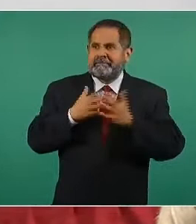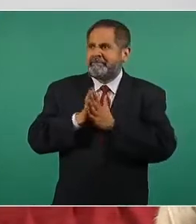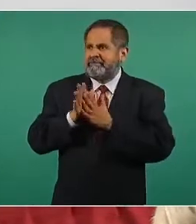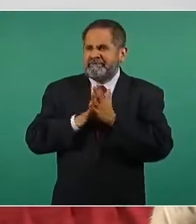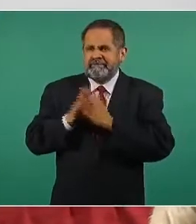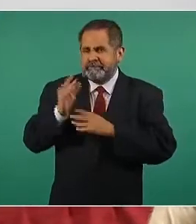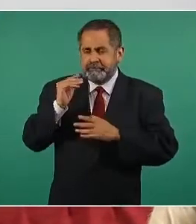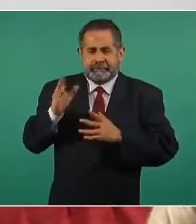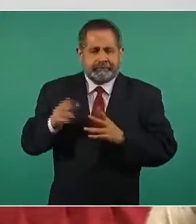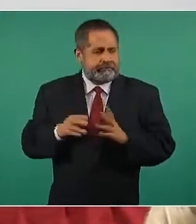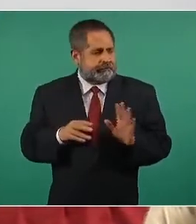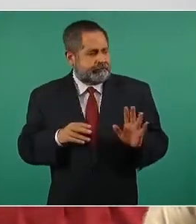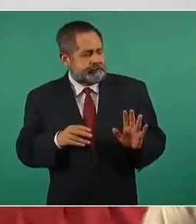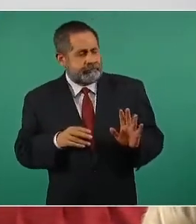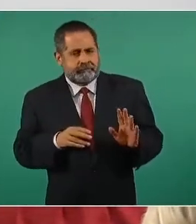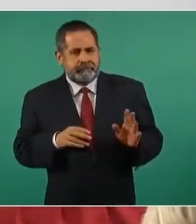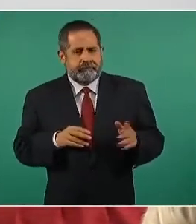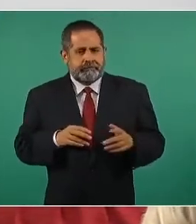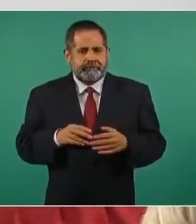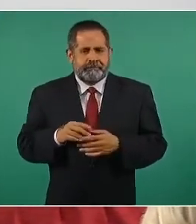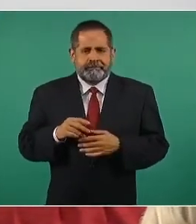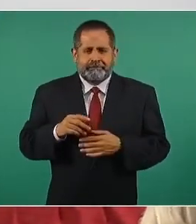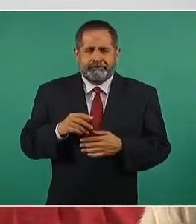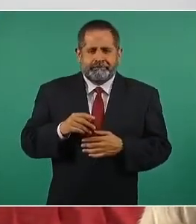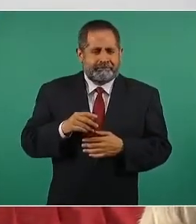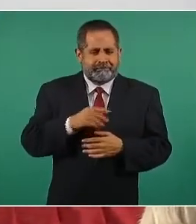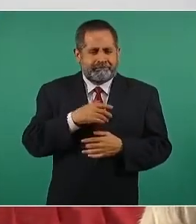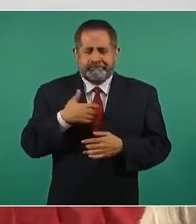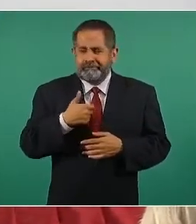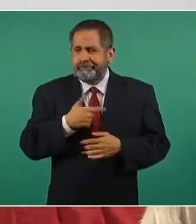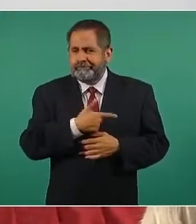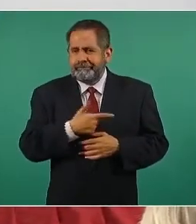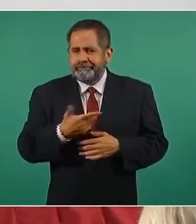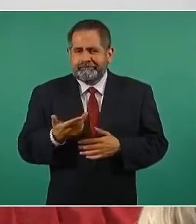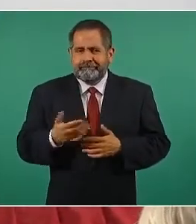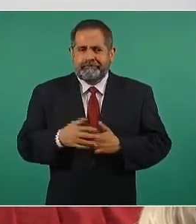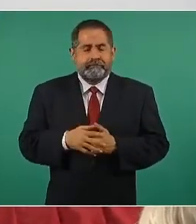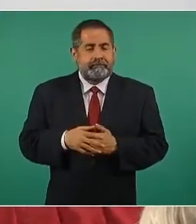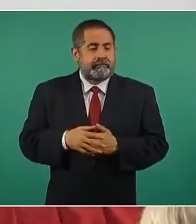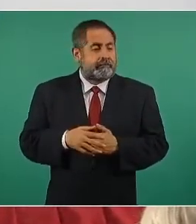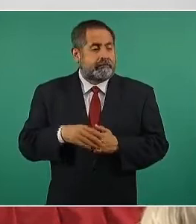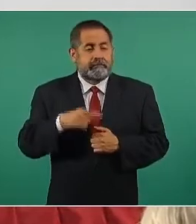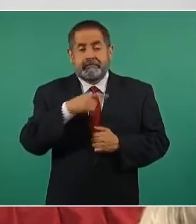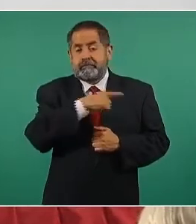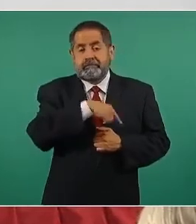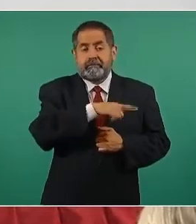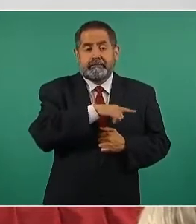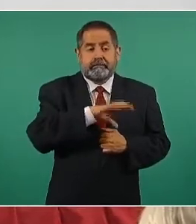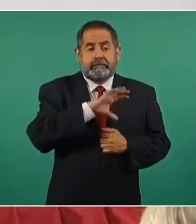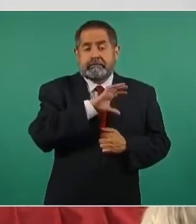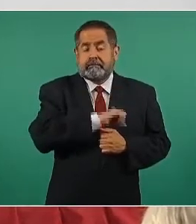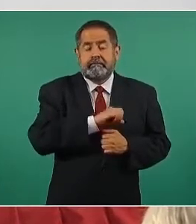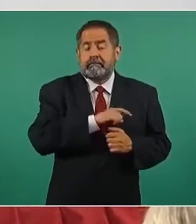¿no?, festinando porque a ellos les